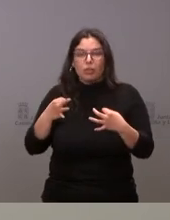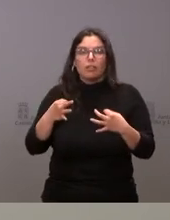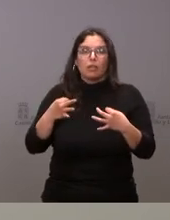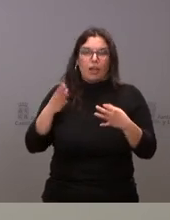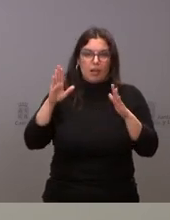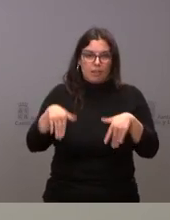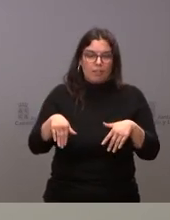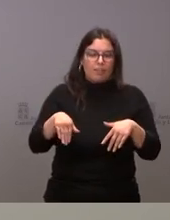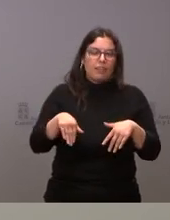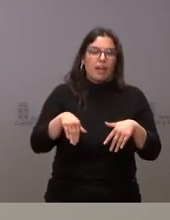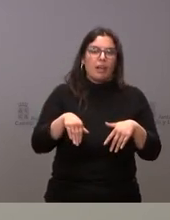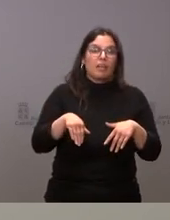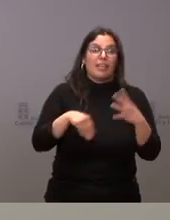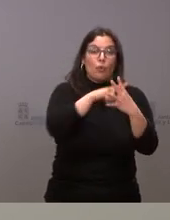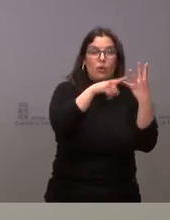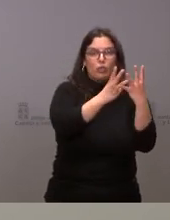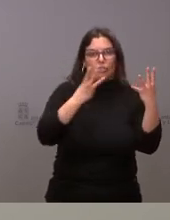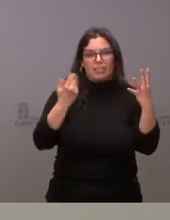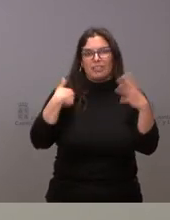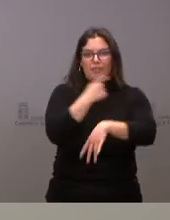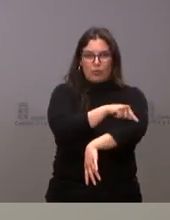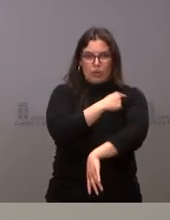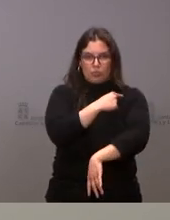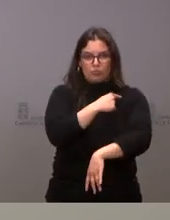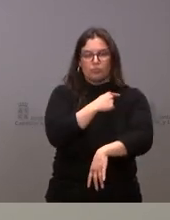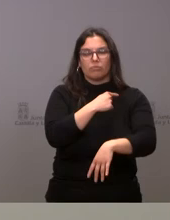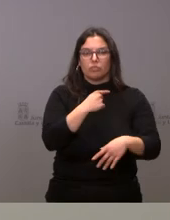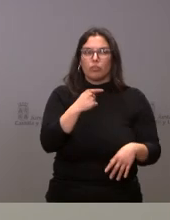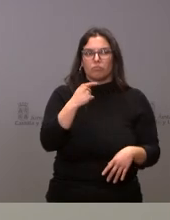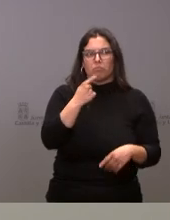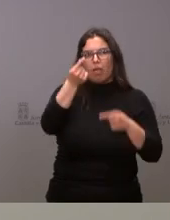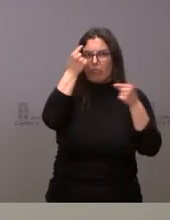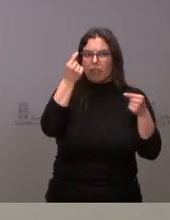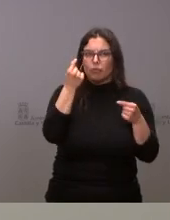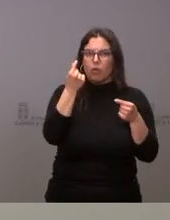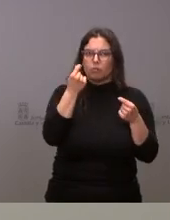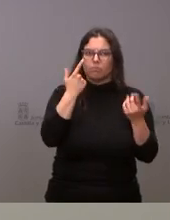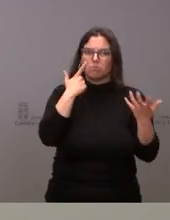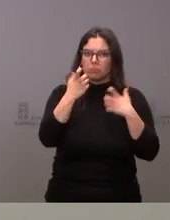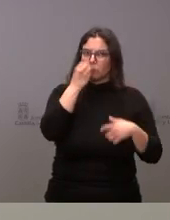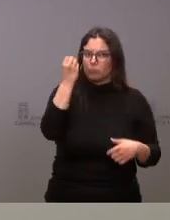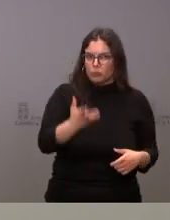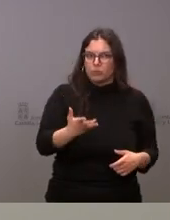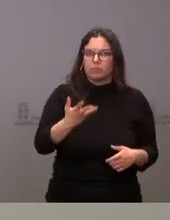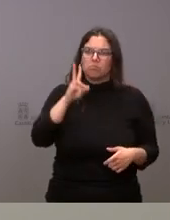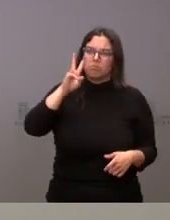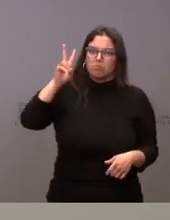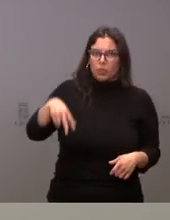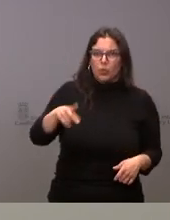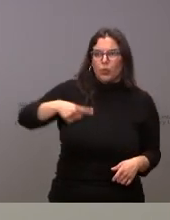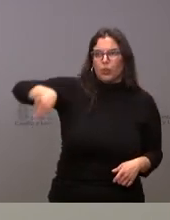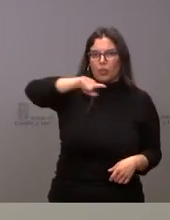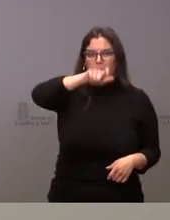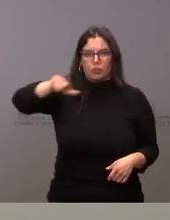población de Castileón han recibido la dosis de vacuna contra la gripe ese es un dato ciertamente muy destacable y muy de reconocer a la